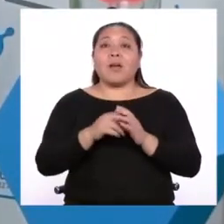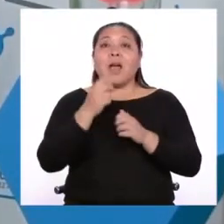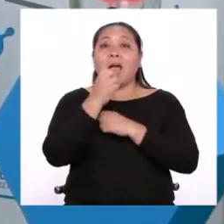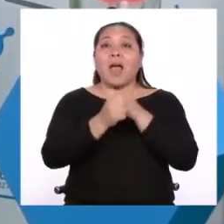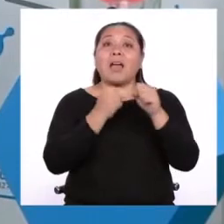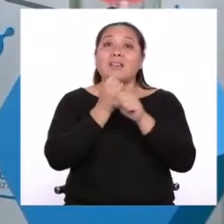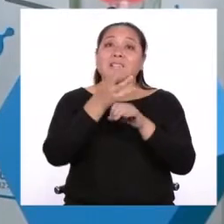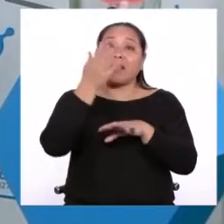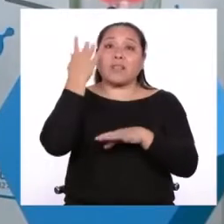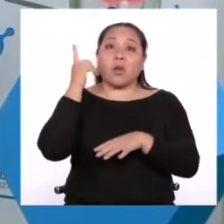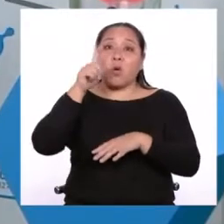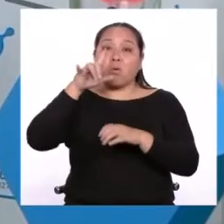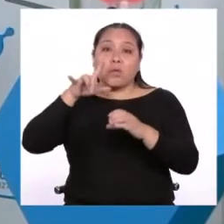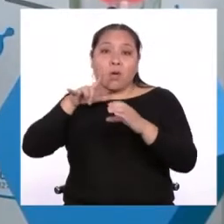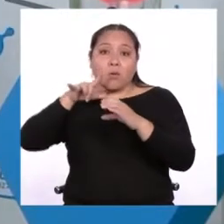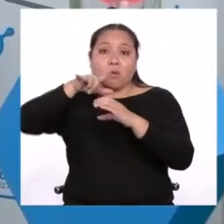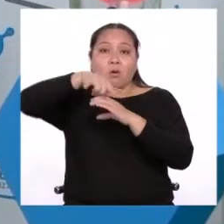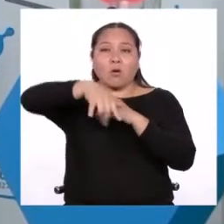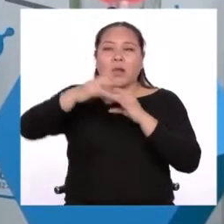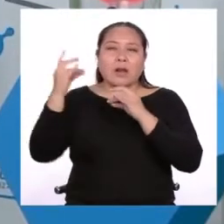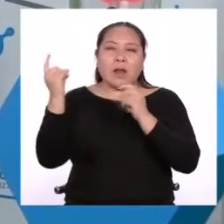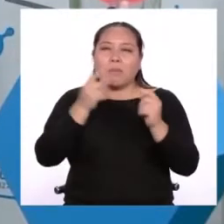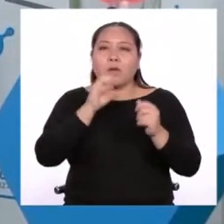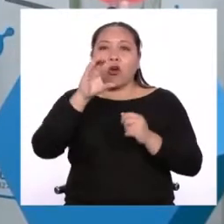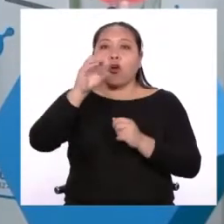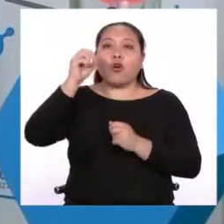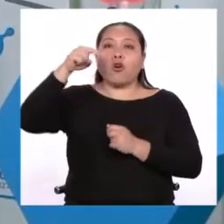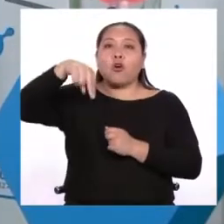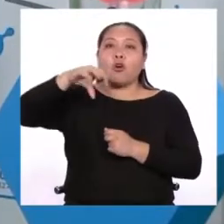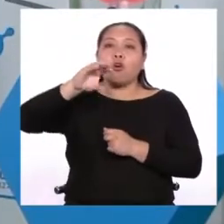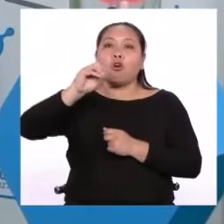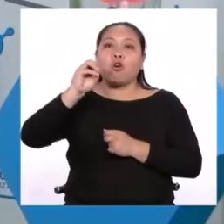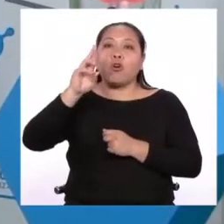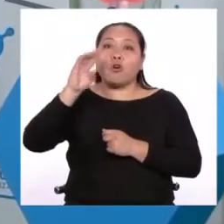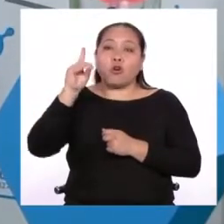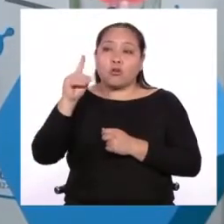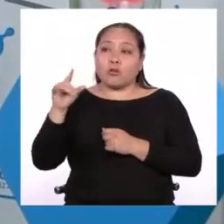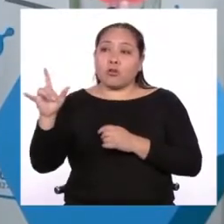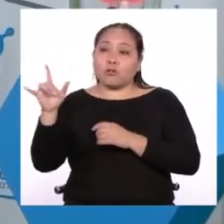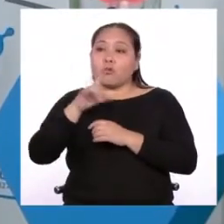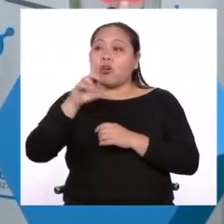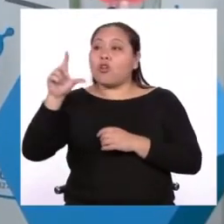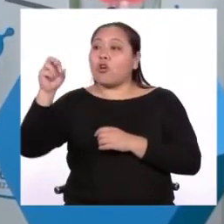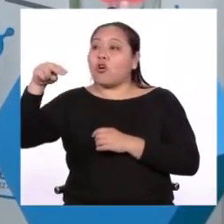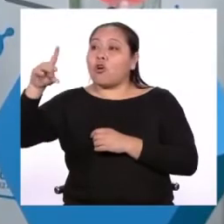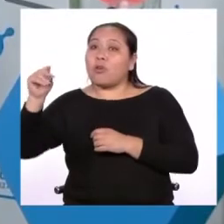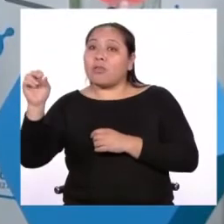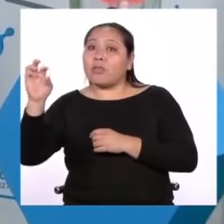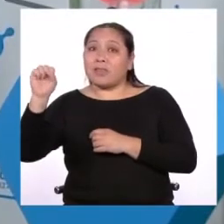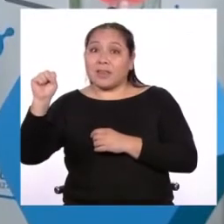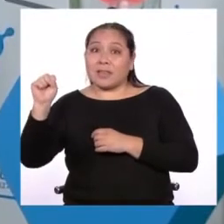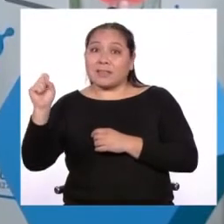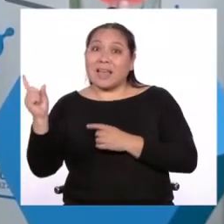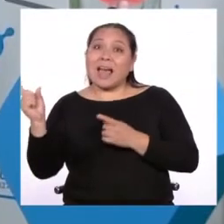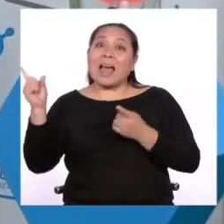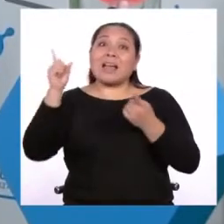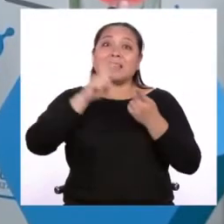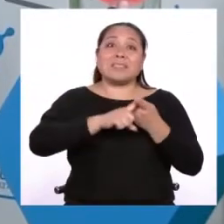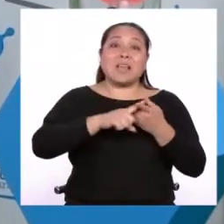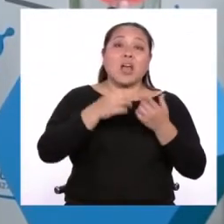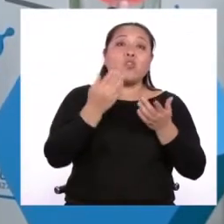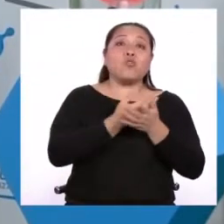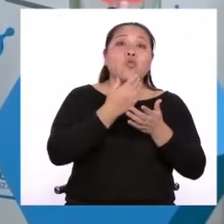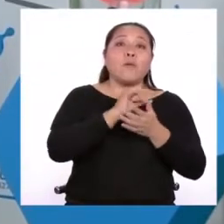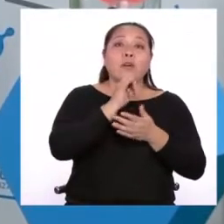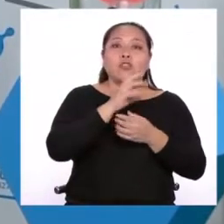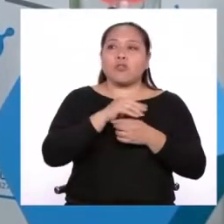años existió un avión supersónico llamado Concord, que hizo un viaje desde Londres a Nueva York poco después del atardecer. Y